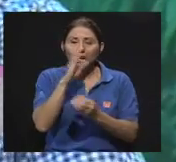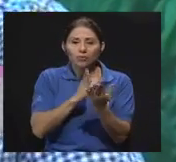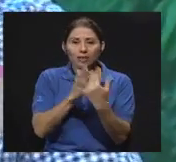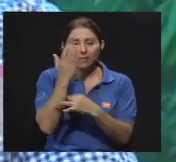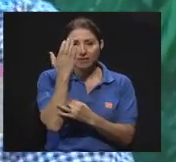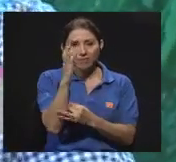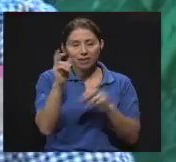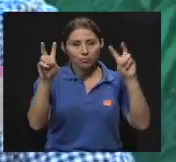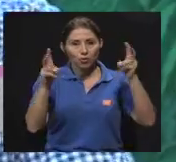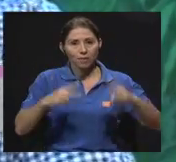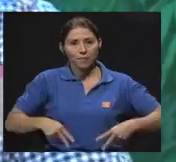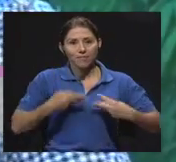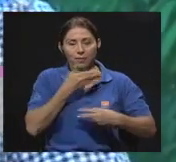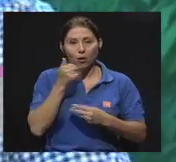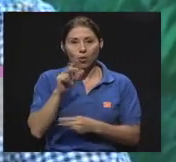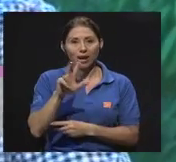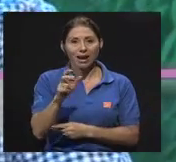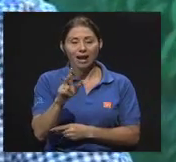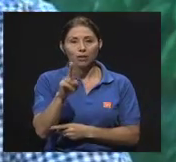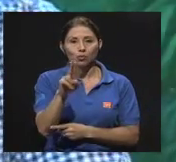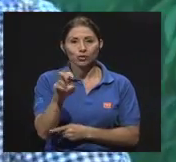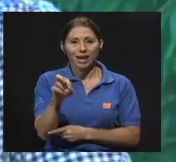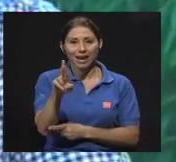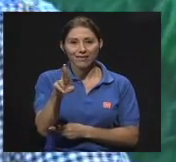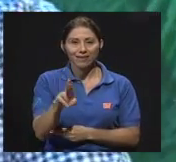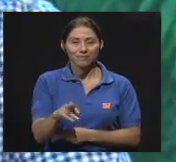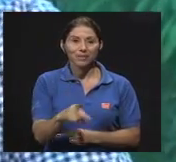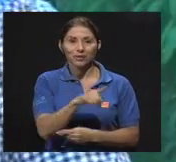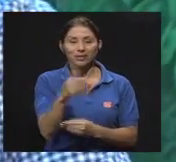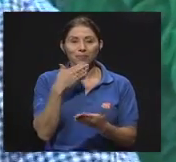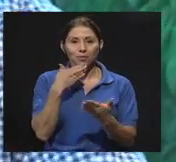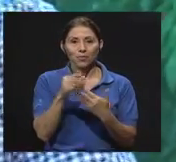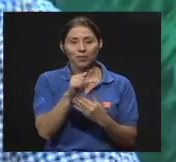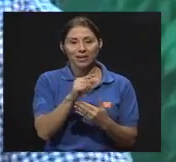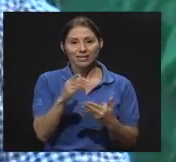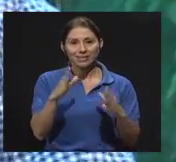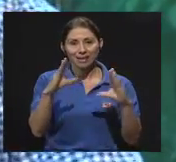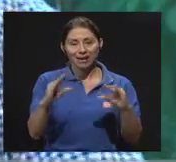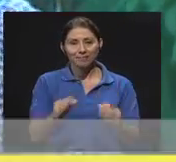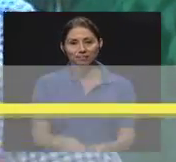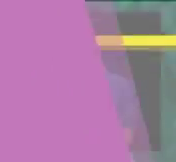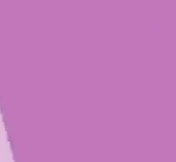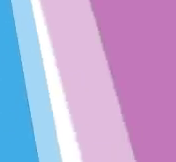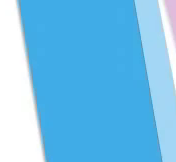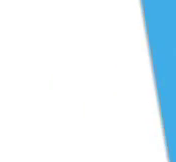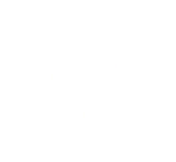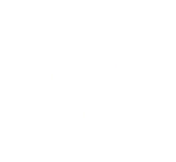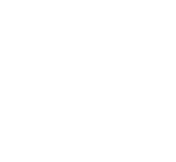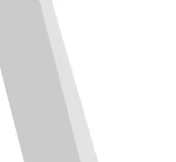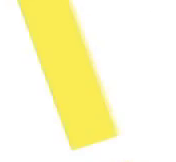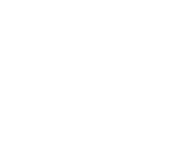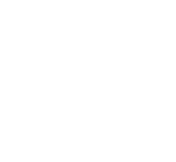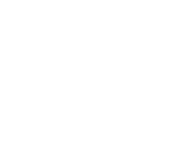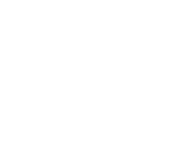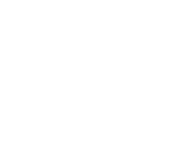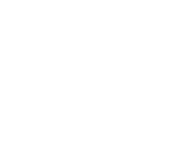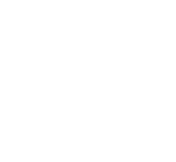buscarnos en nuestro Facebook, Vivir Mejor Canal UCR. Que tengan muy buenas manos. Gracias.